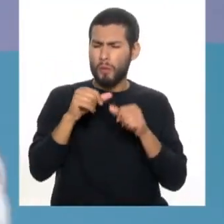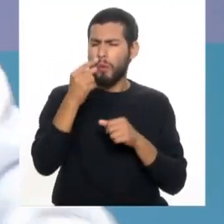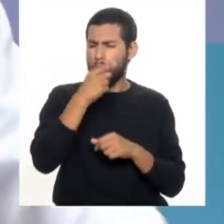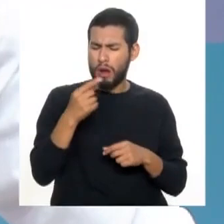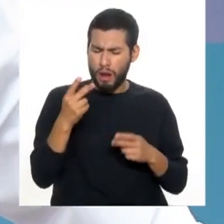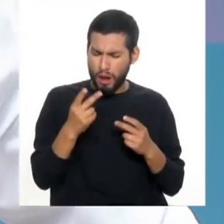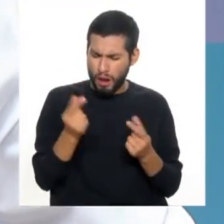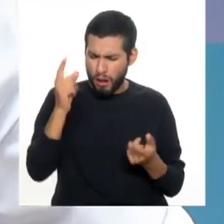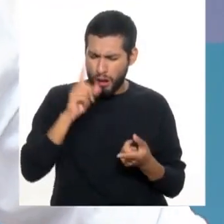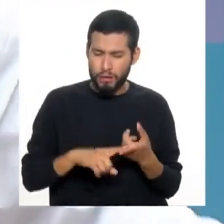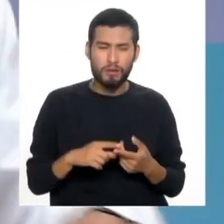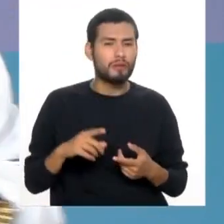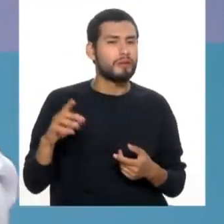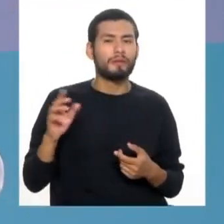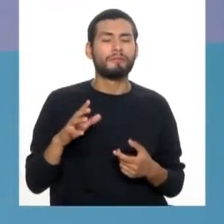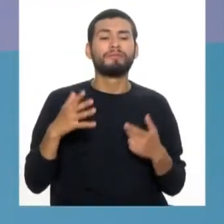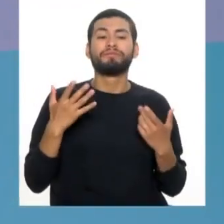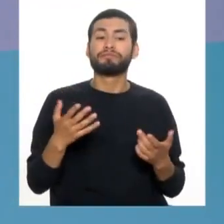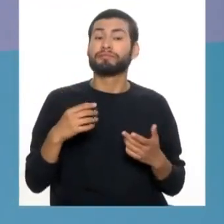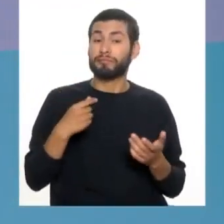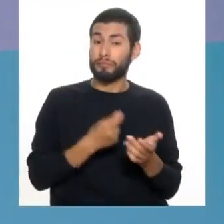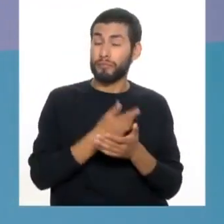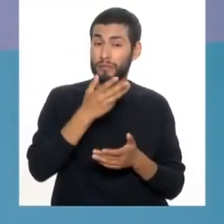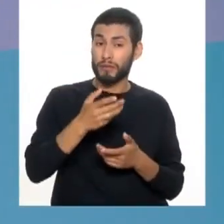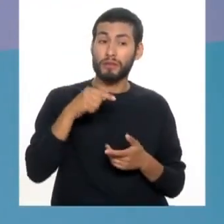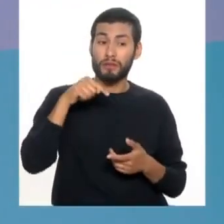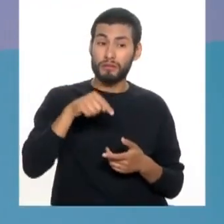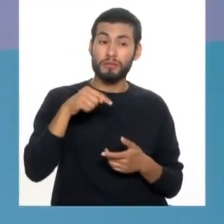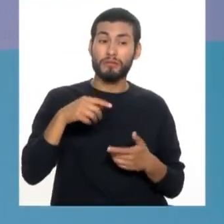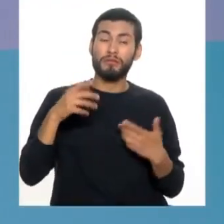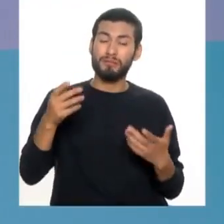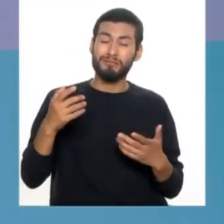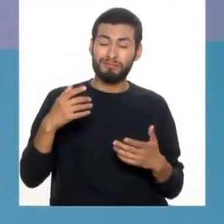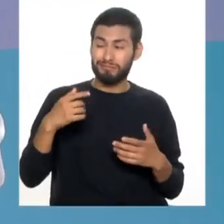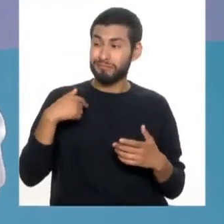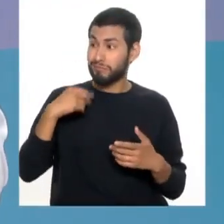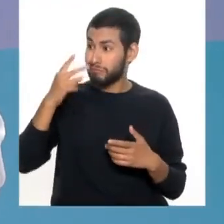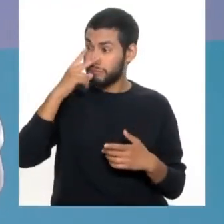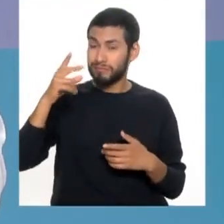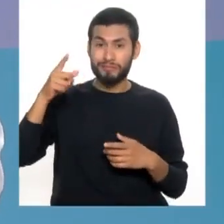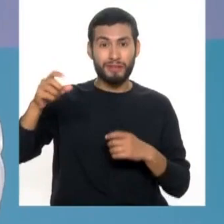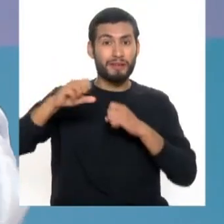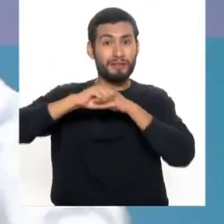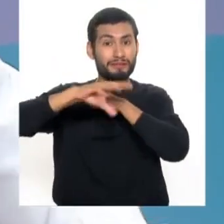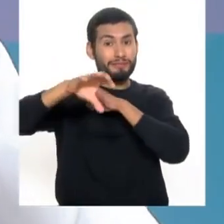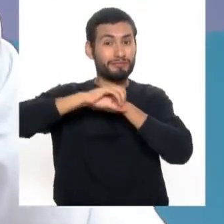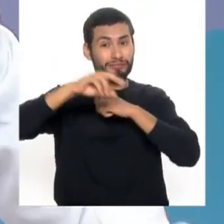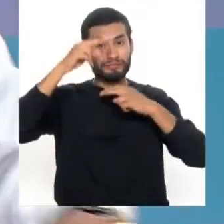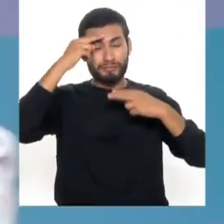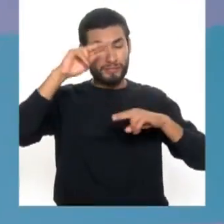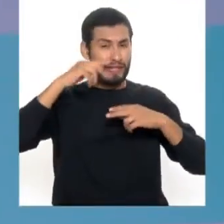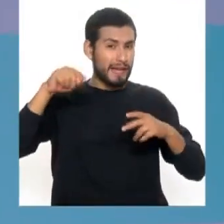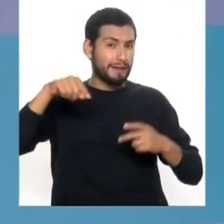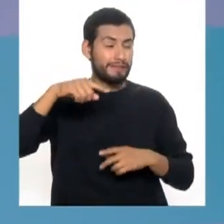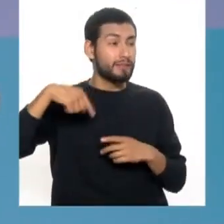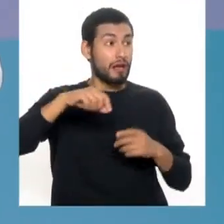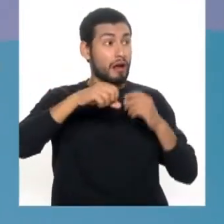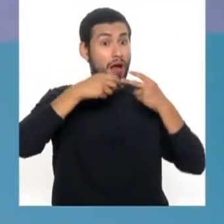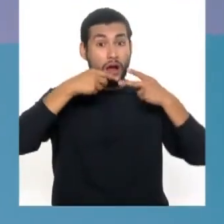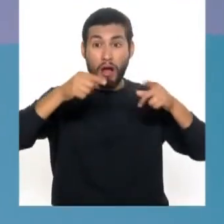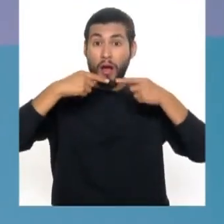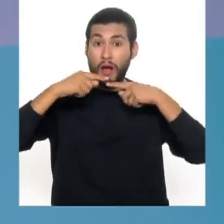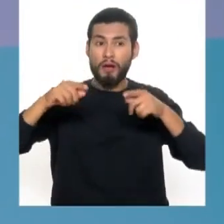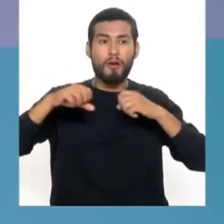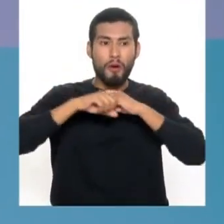¿Qué está pasando? Lo que pasa es que nosotros, como vemos en las publicidades, lamentablemente, vemos en las publicidades... Le ponen un montón de